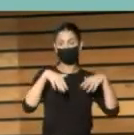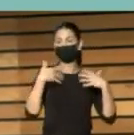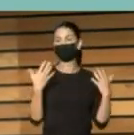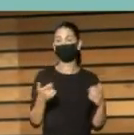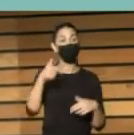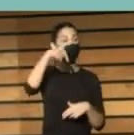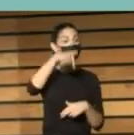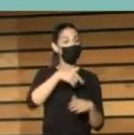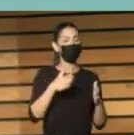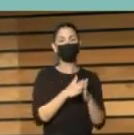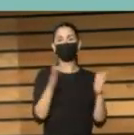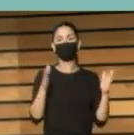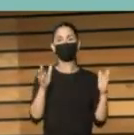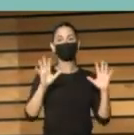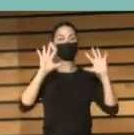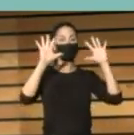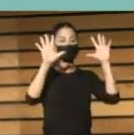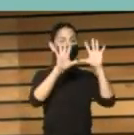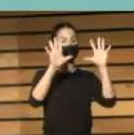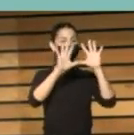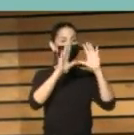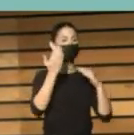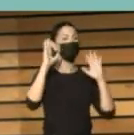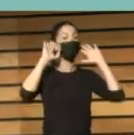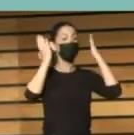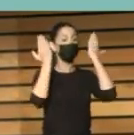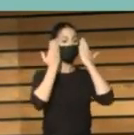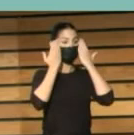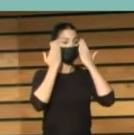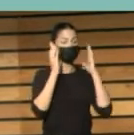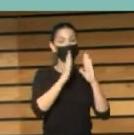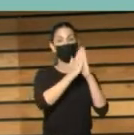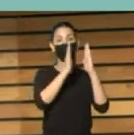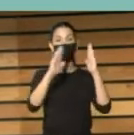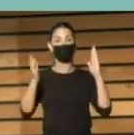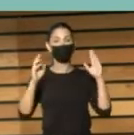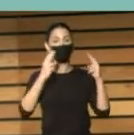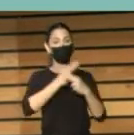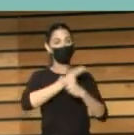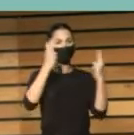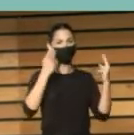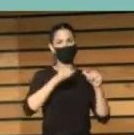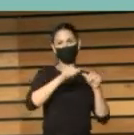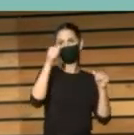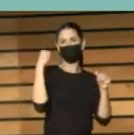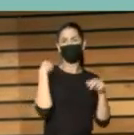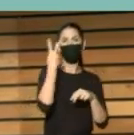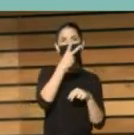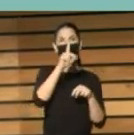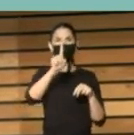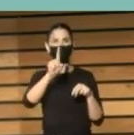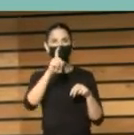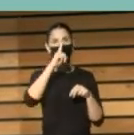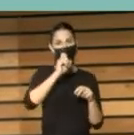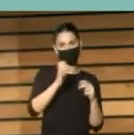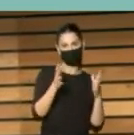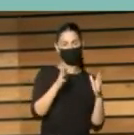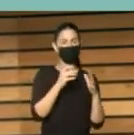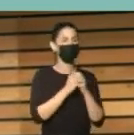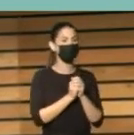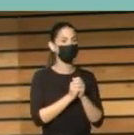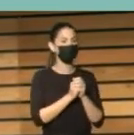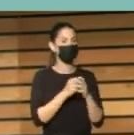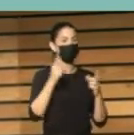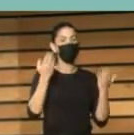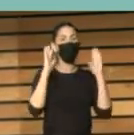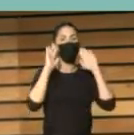inauguramos el X Congreso Nacional de Bibliotecas Públicas. Llevamos veinte años, veintiuno en realidad, organizando y celebrando